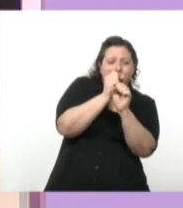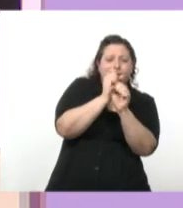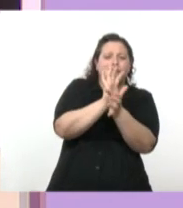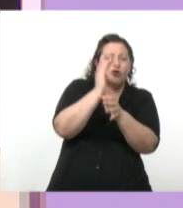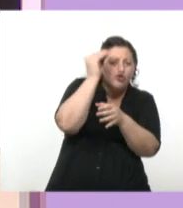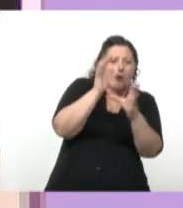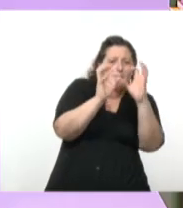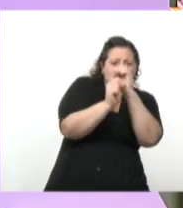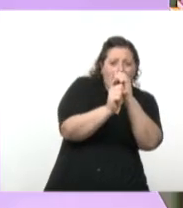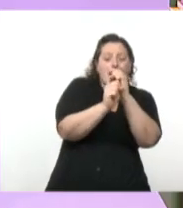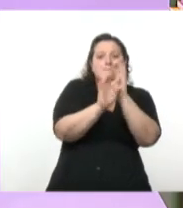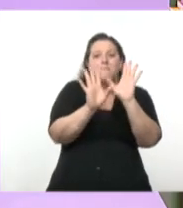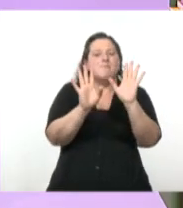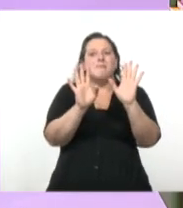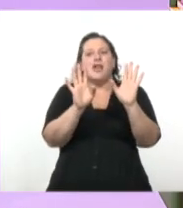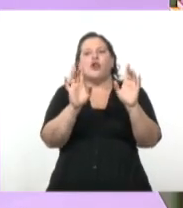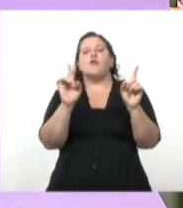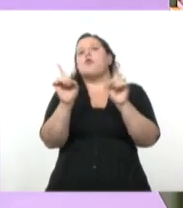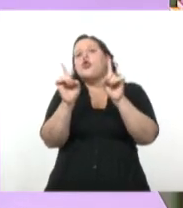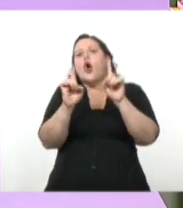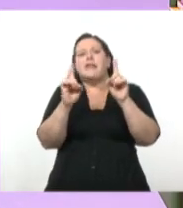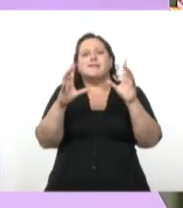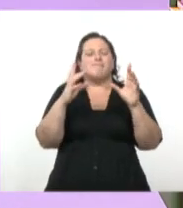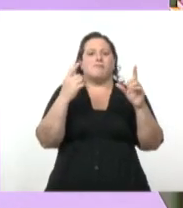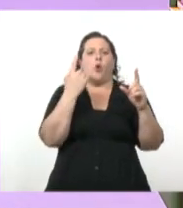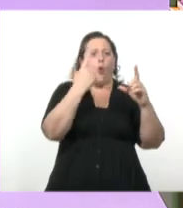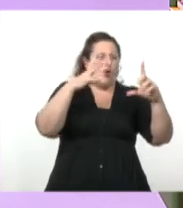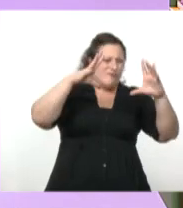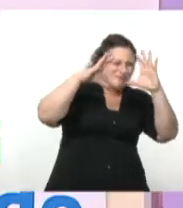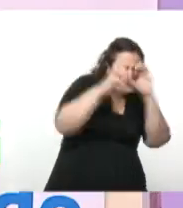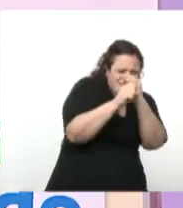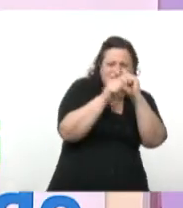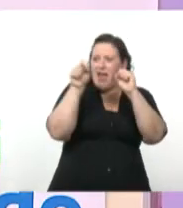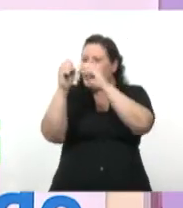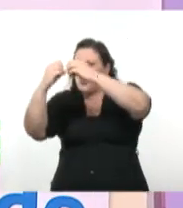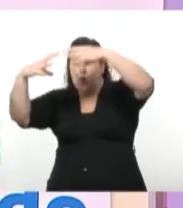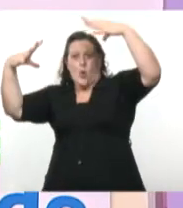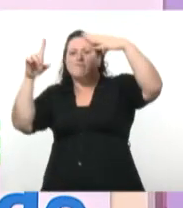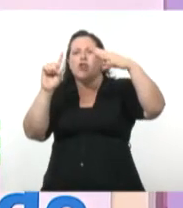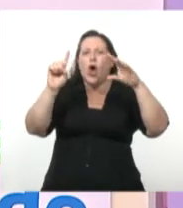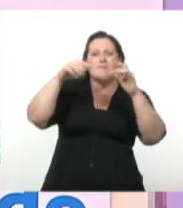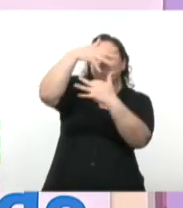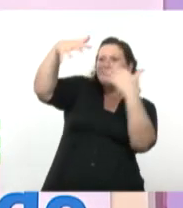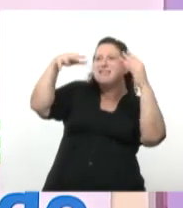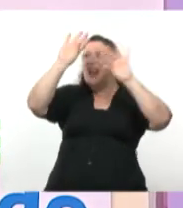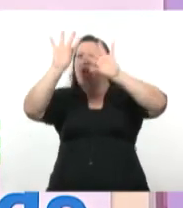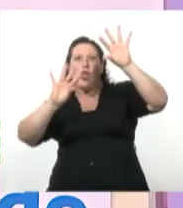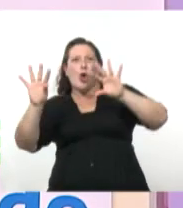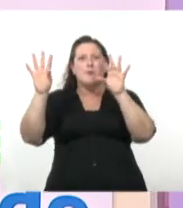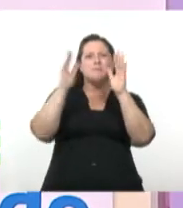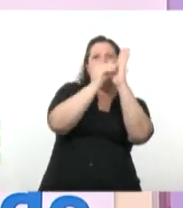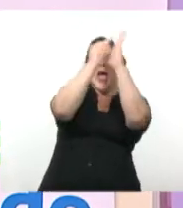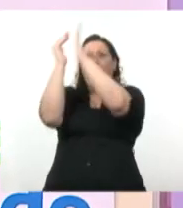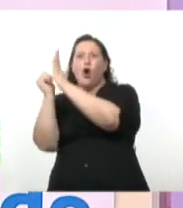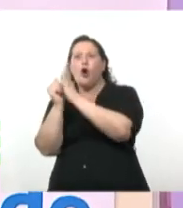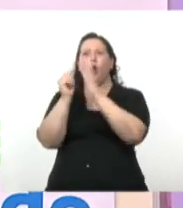acá donde tenemos una gran zona de oscuridad y otra gran zona de luz, sino que podemos mirar esta imagen recorriendo distintas como pequeñas